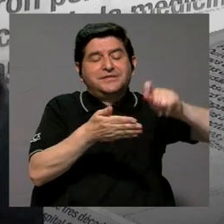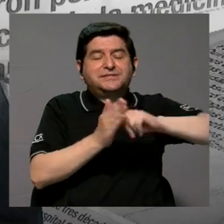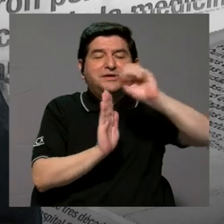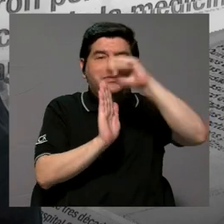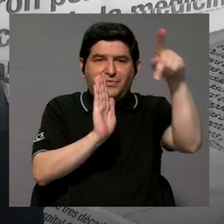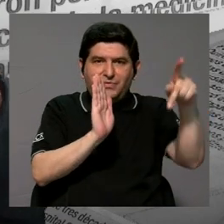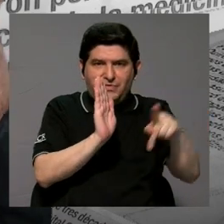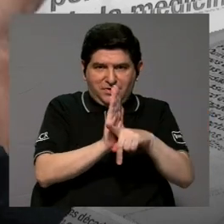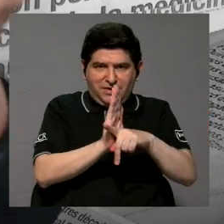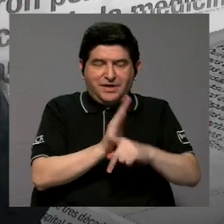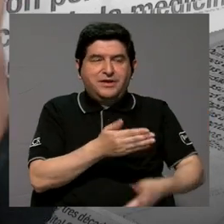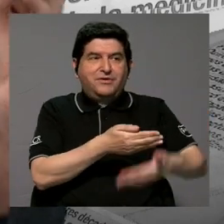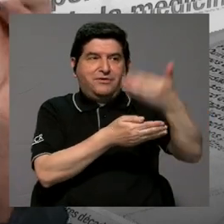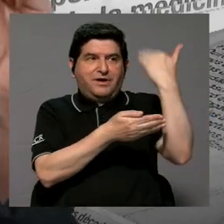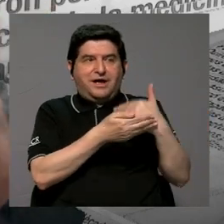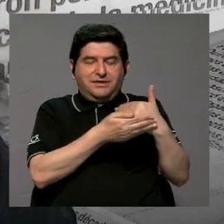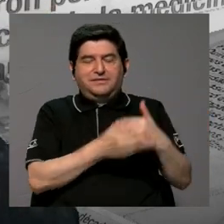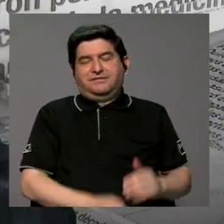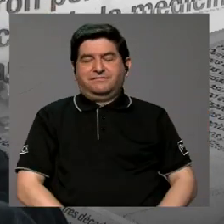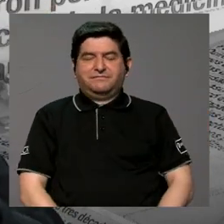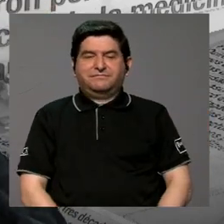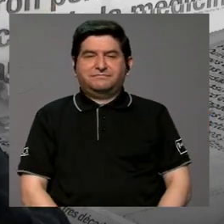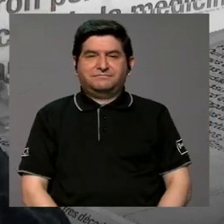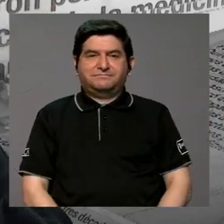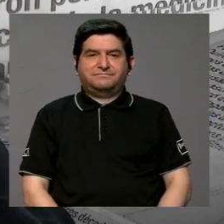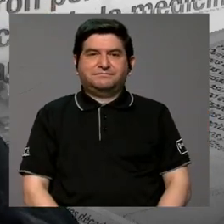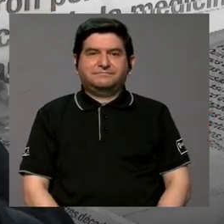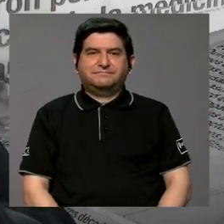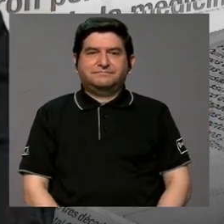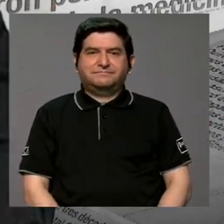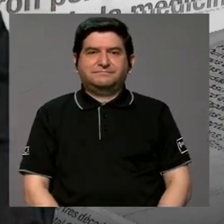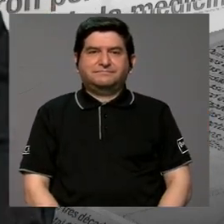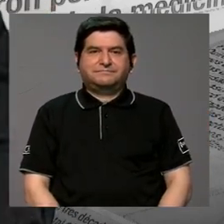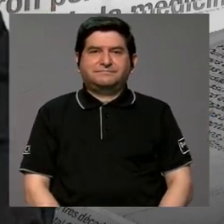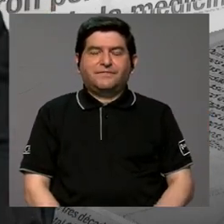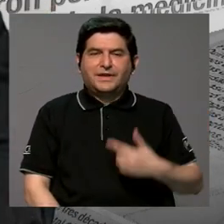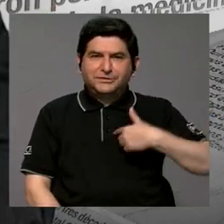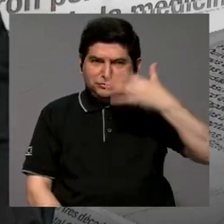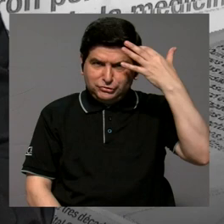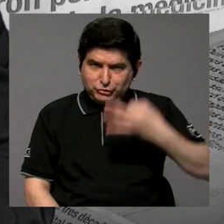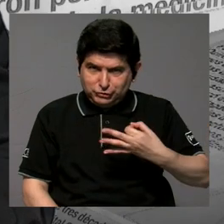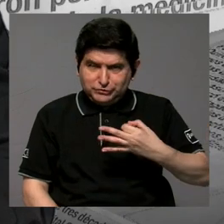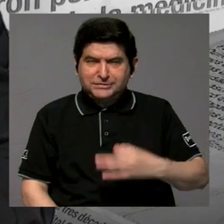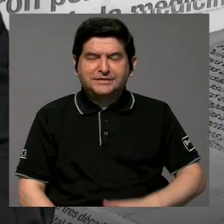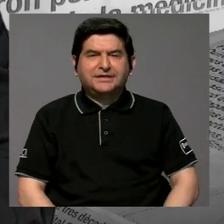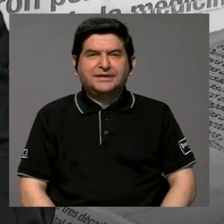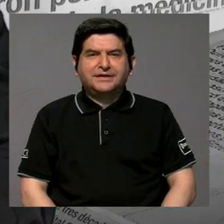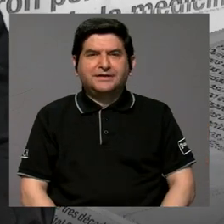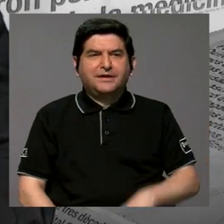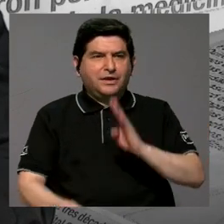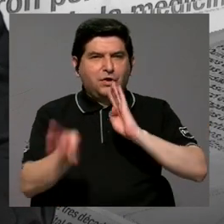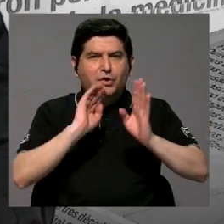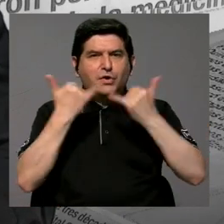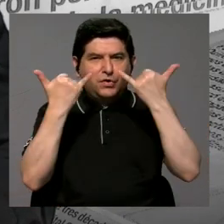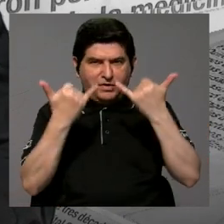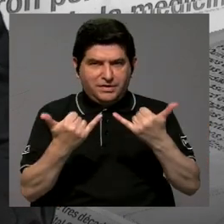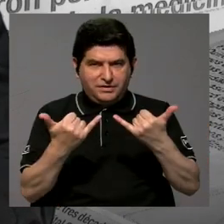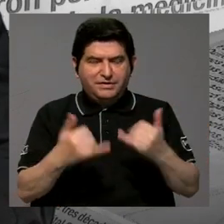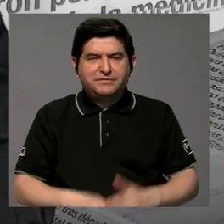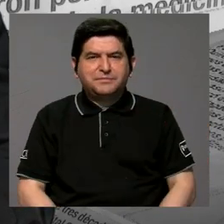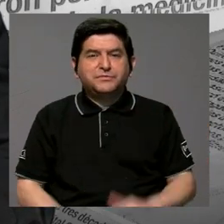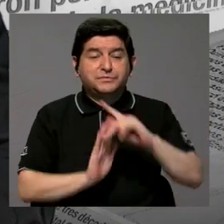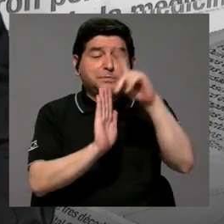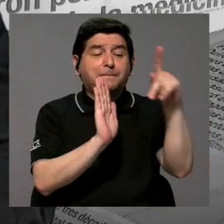del constituyente quiso dejar plasmado ahí? Sí, viera que yo creo que hay unas, eso es lo que hablábamos ahora,